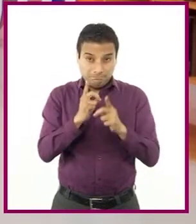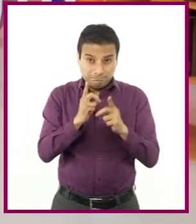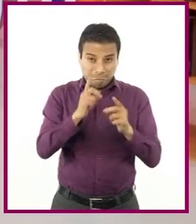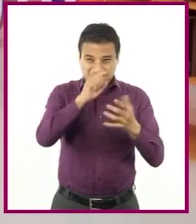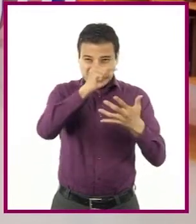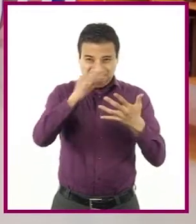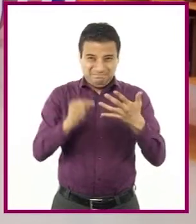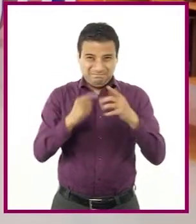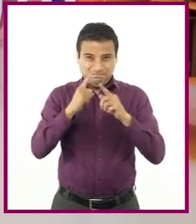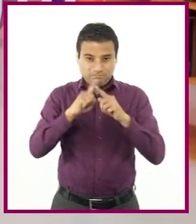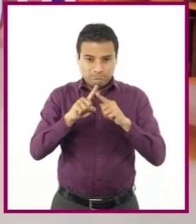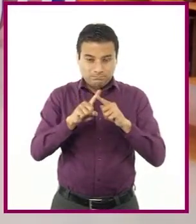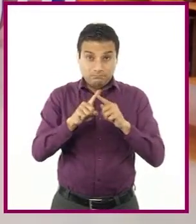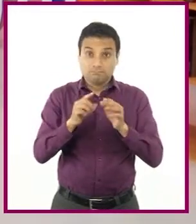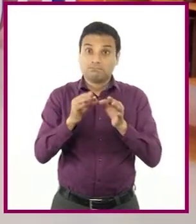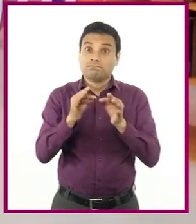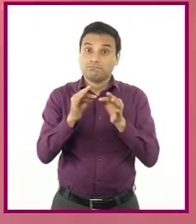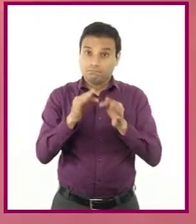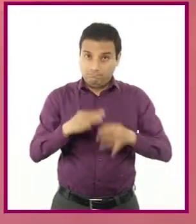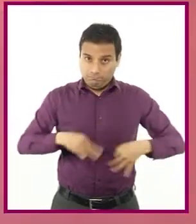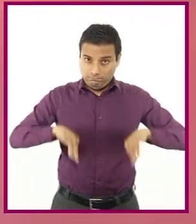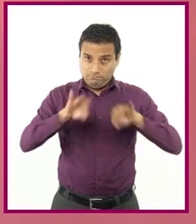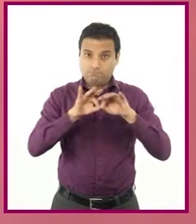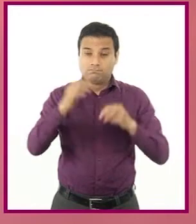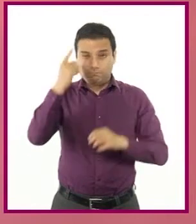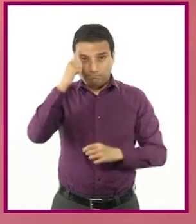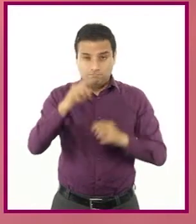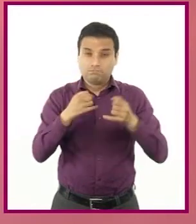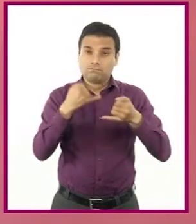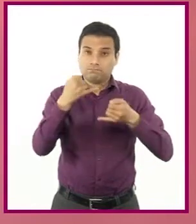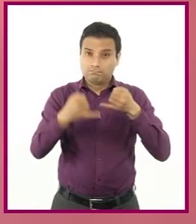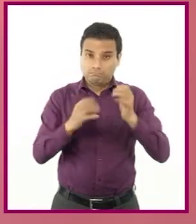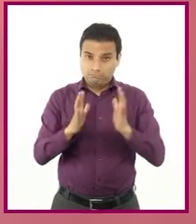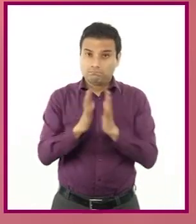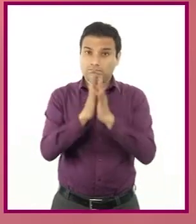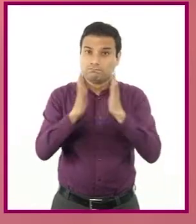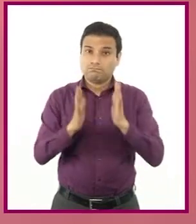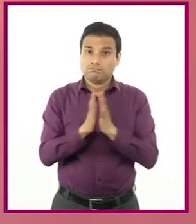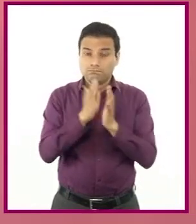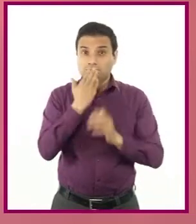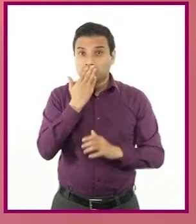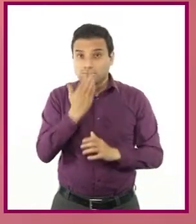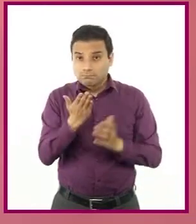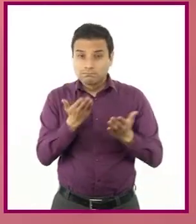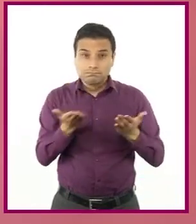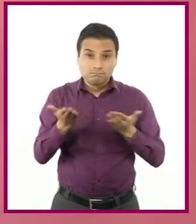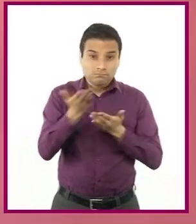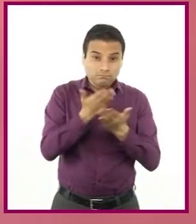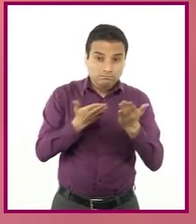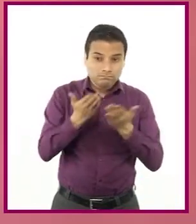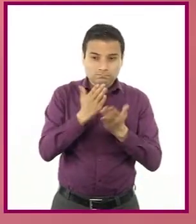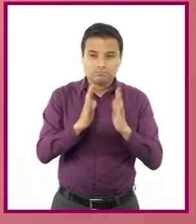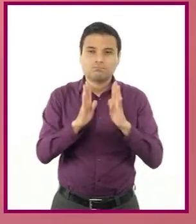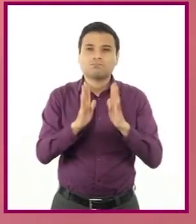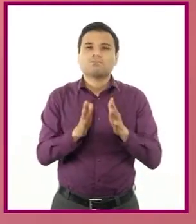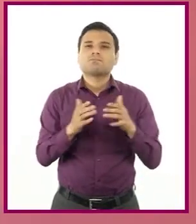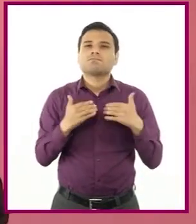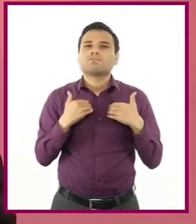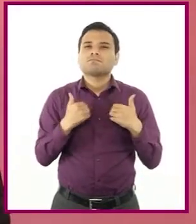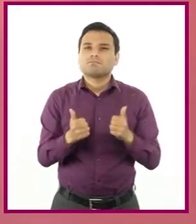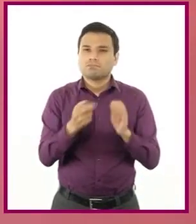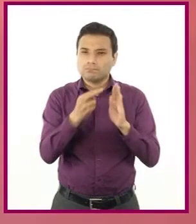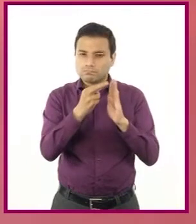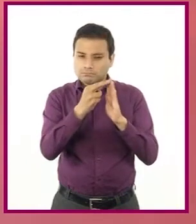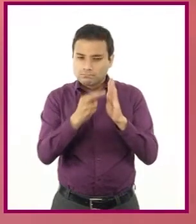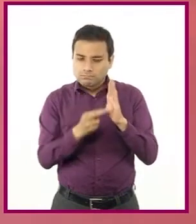preceptos son muy importantes para un sano desarrollo del juego y para una convivencia armónica. Me queda muy claro que son de lo más